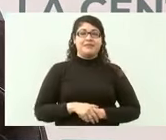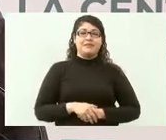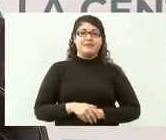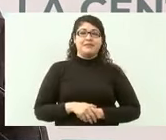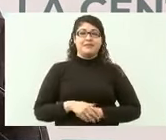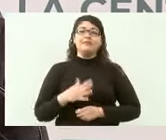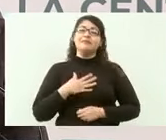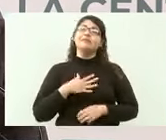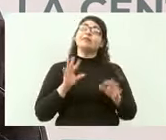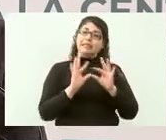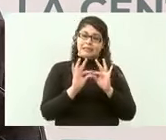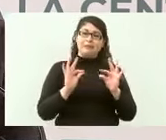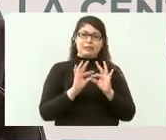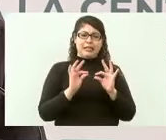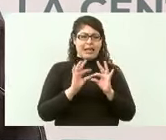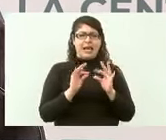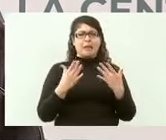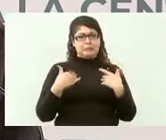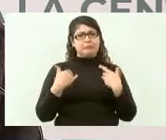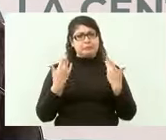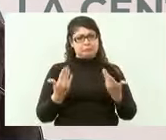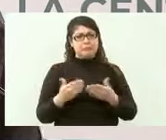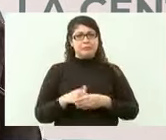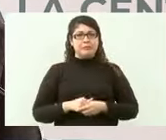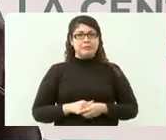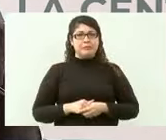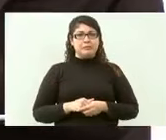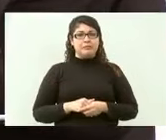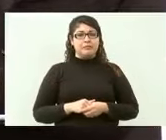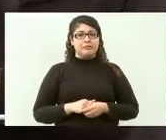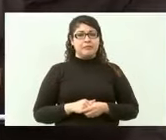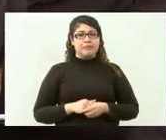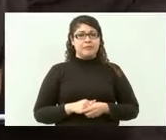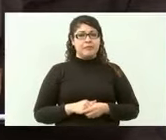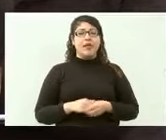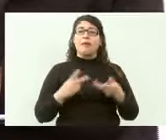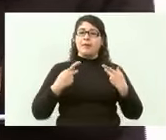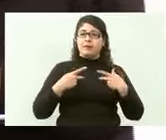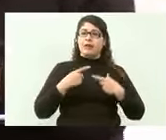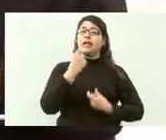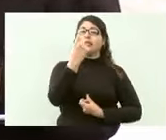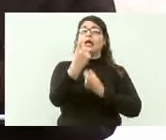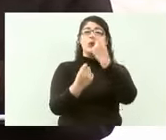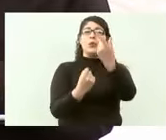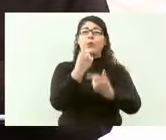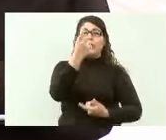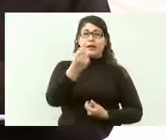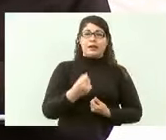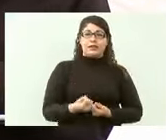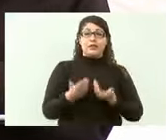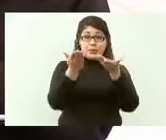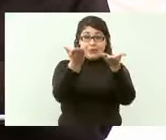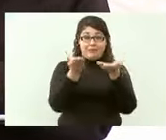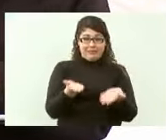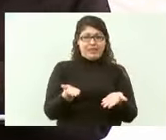están defendiendo la política neoliberal que no vamos a dar ni un paso atrás